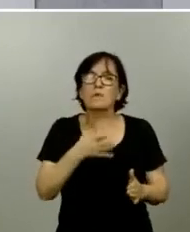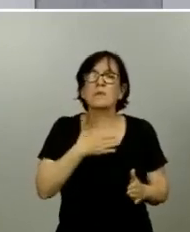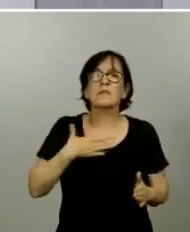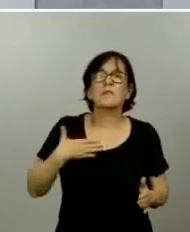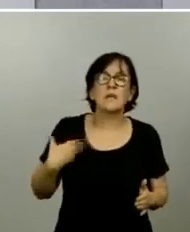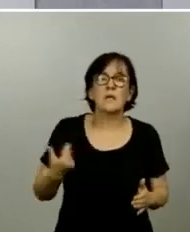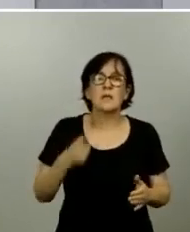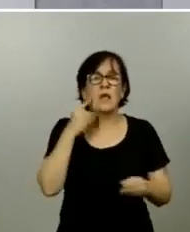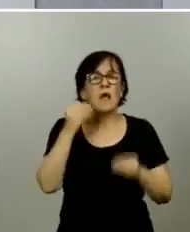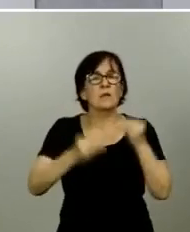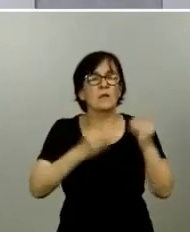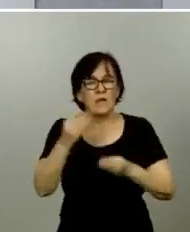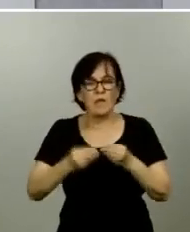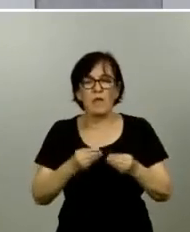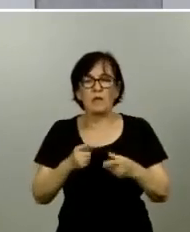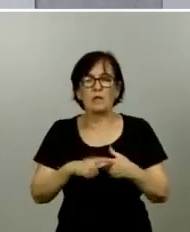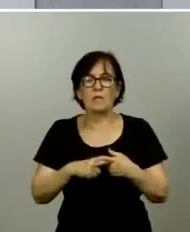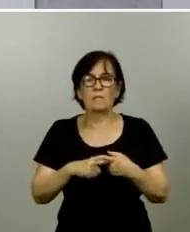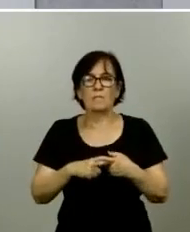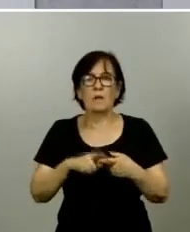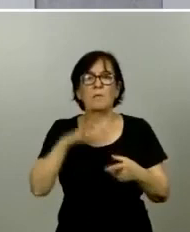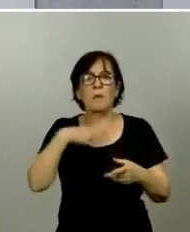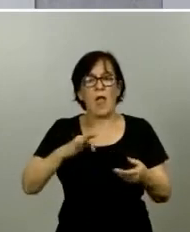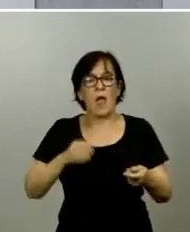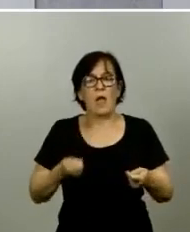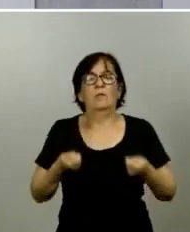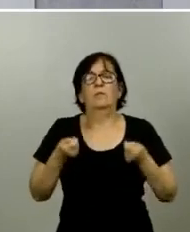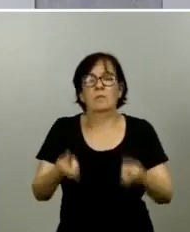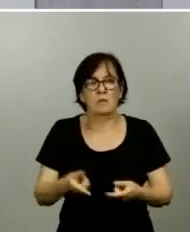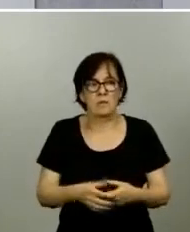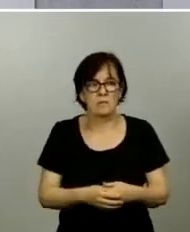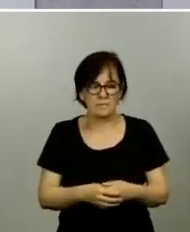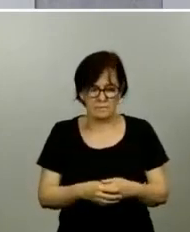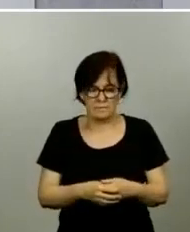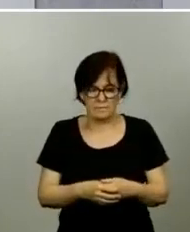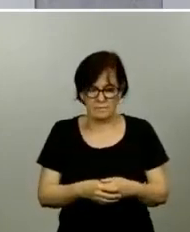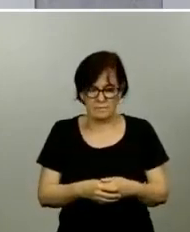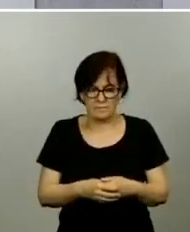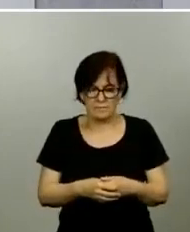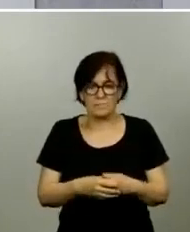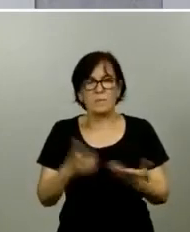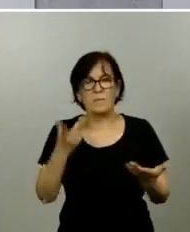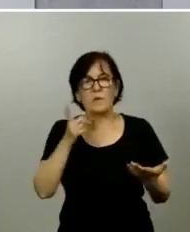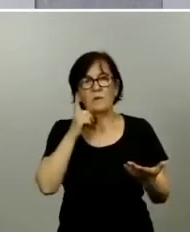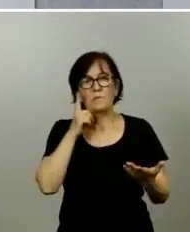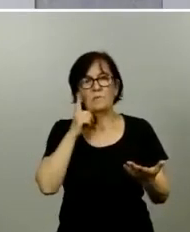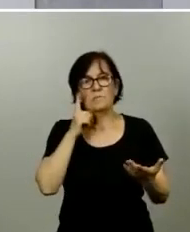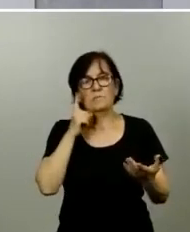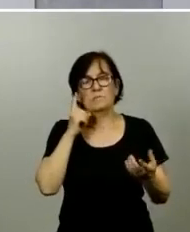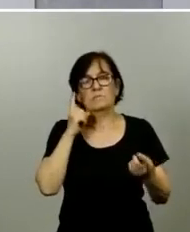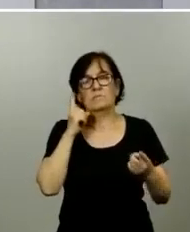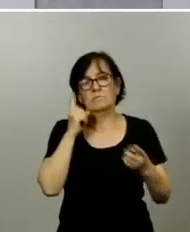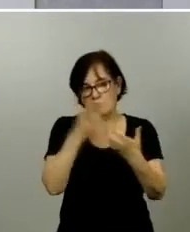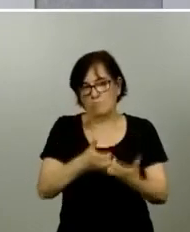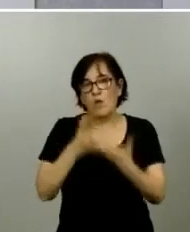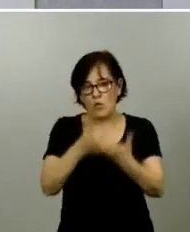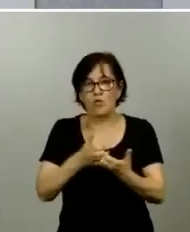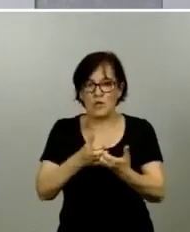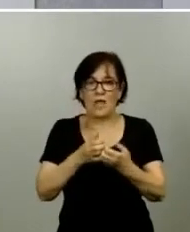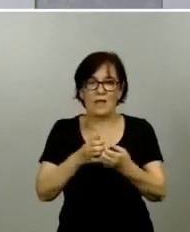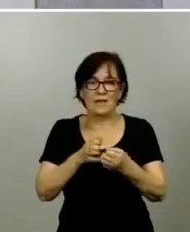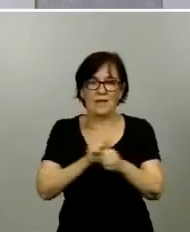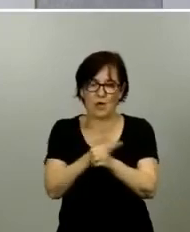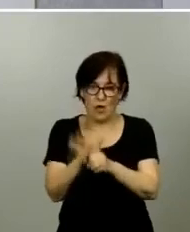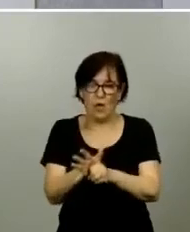acciones para contribuir a combatir el COVID ahora bien sería muy